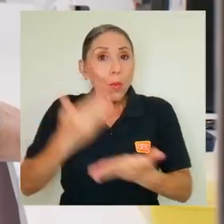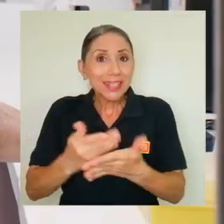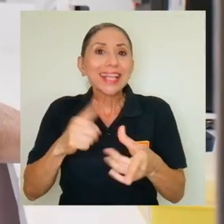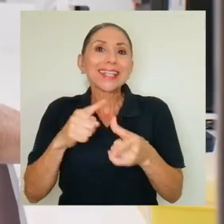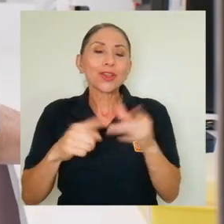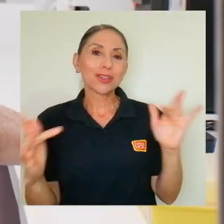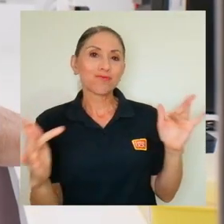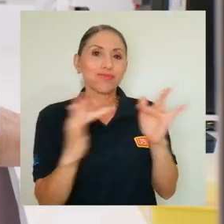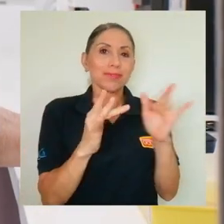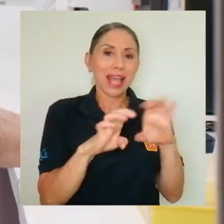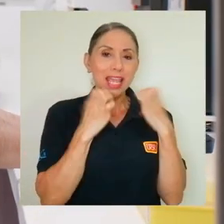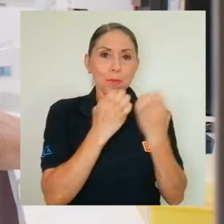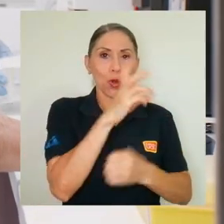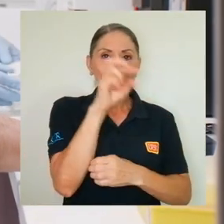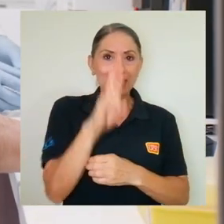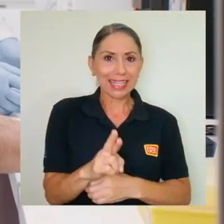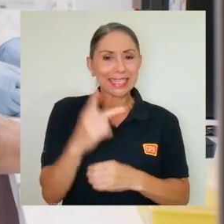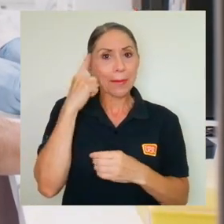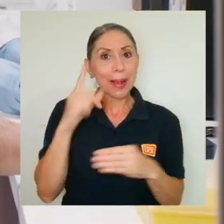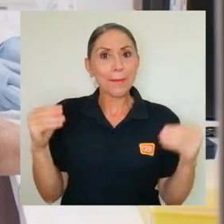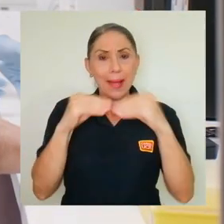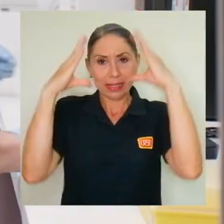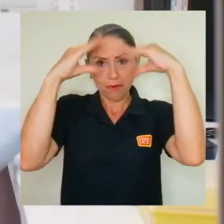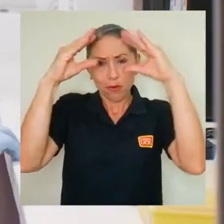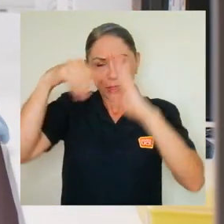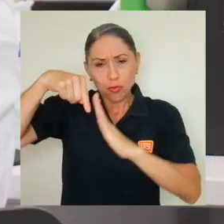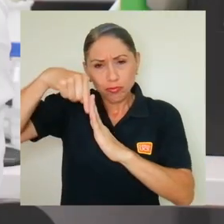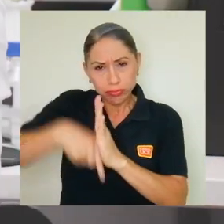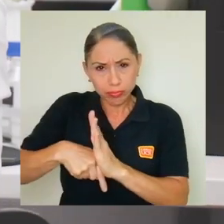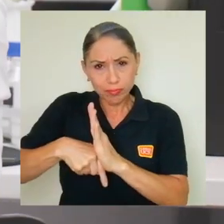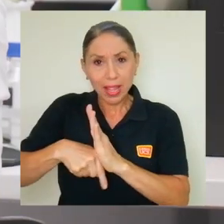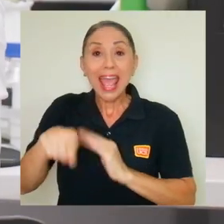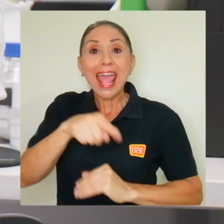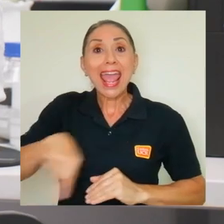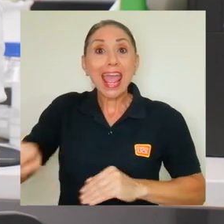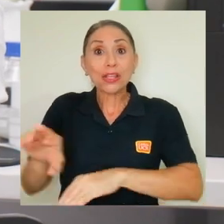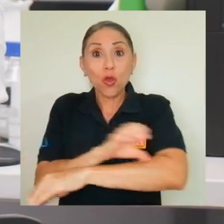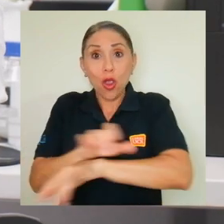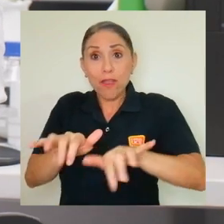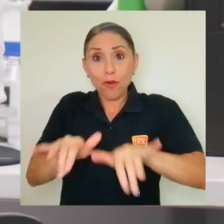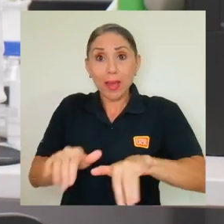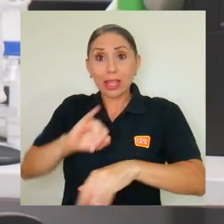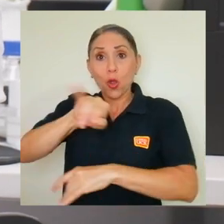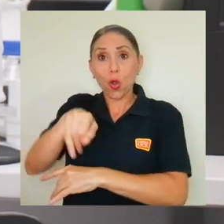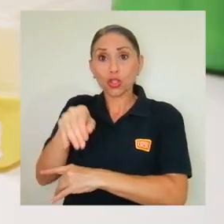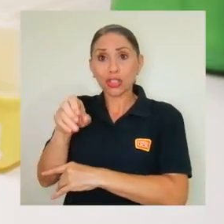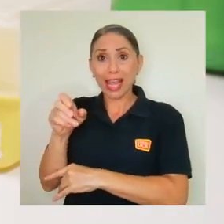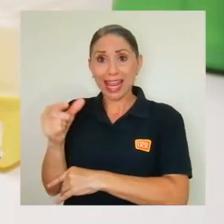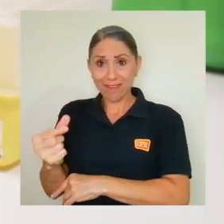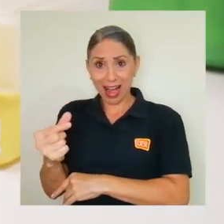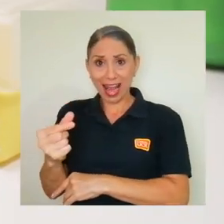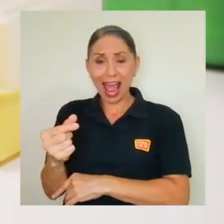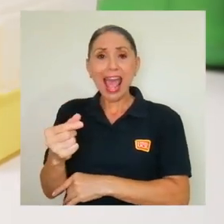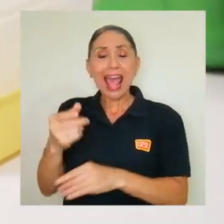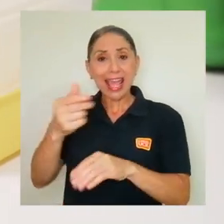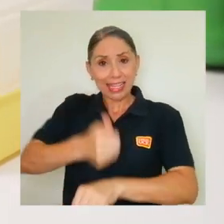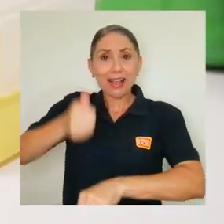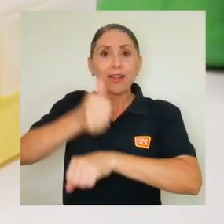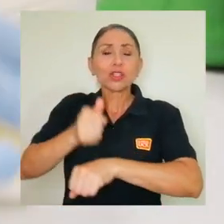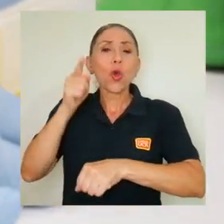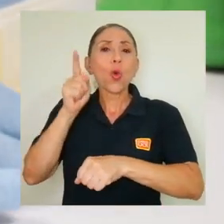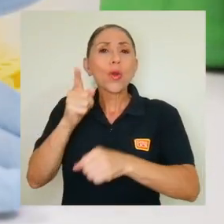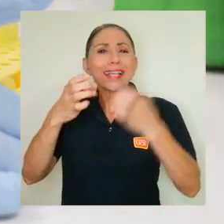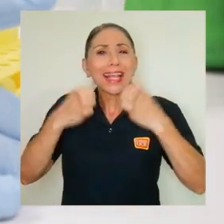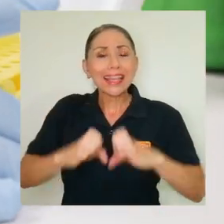acudió al equipo costarricense para ahondar en el procesamiento de la información. Esto llevó al bioinformático José Guevara a implementar una estrategia de